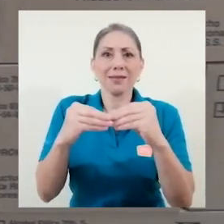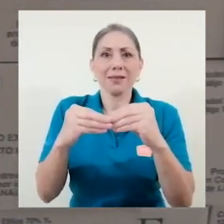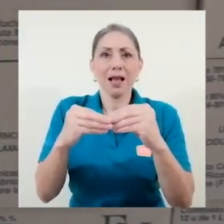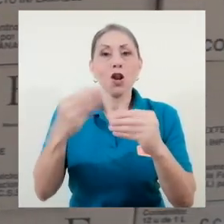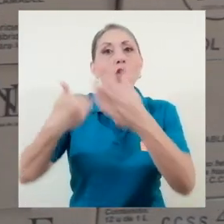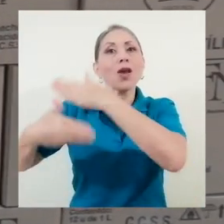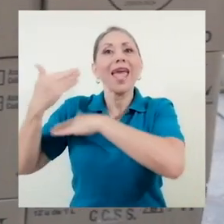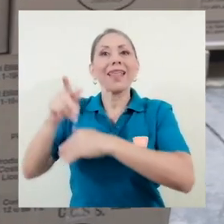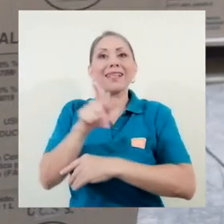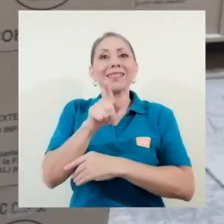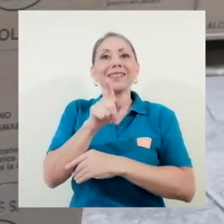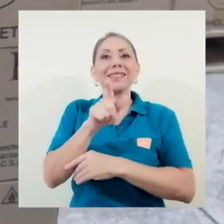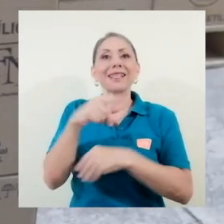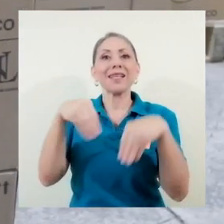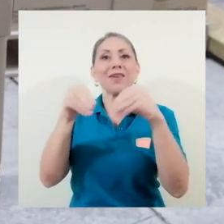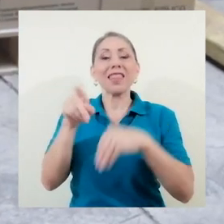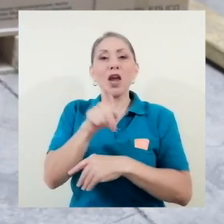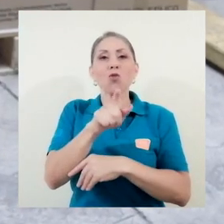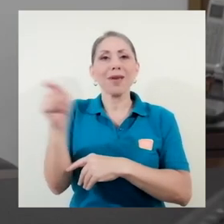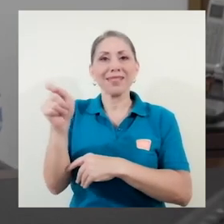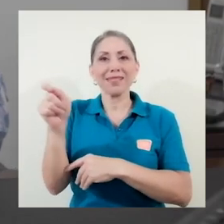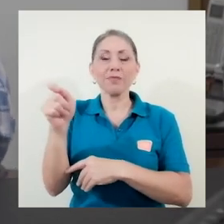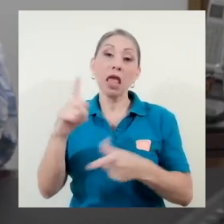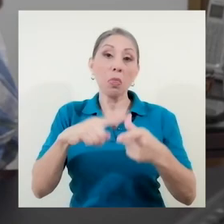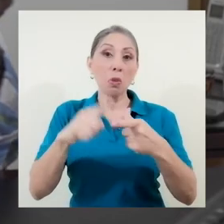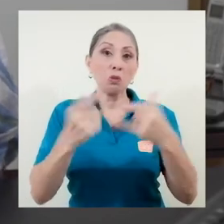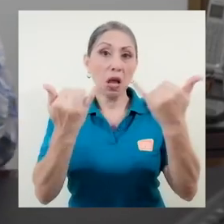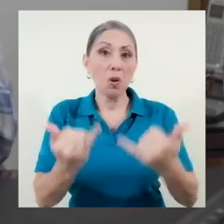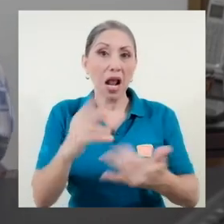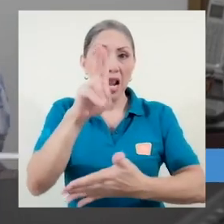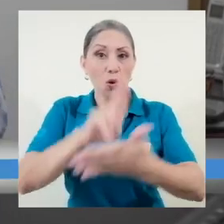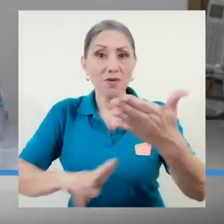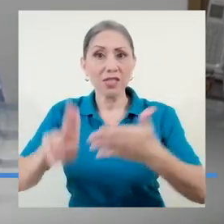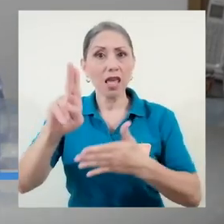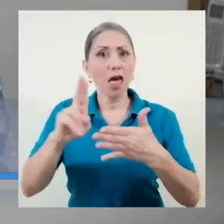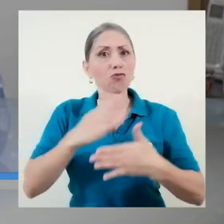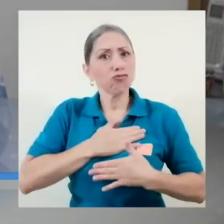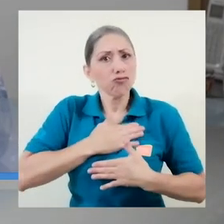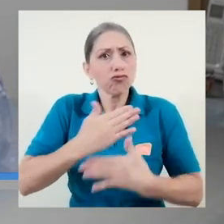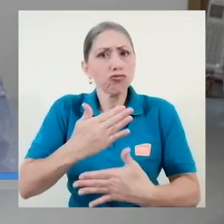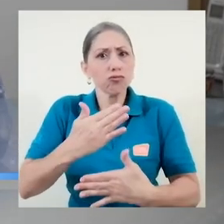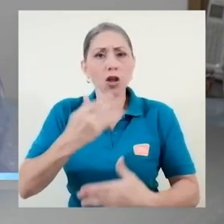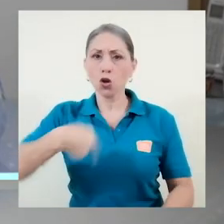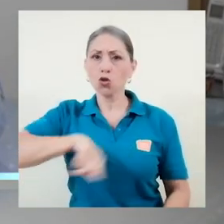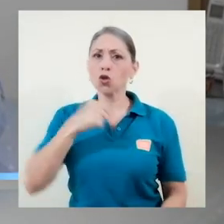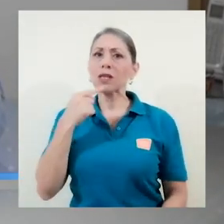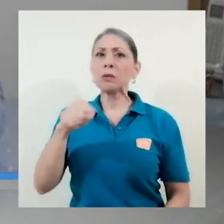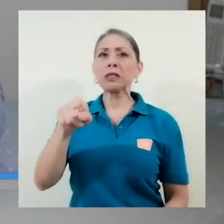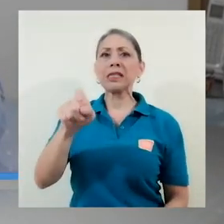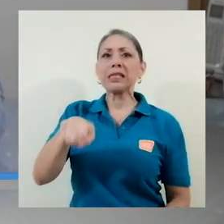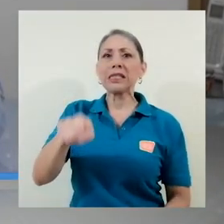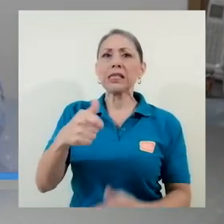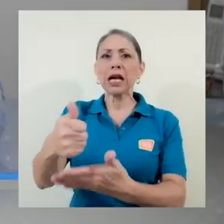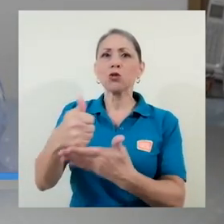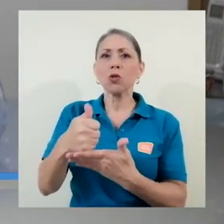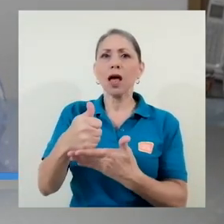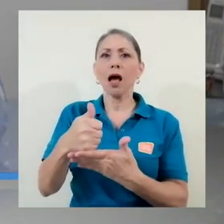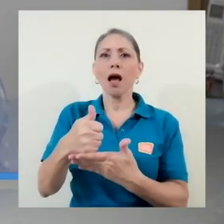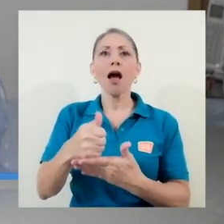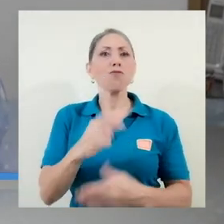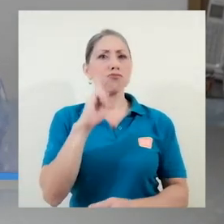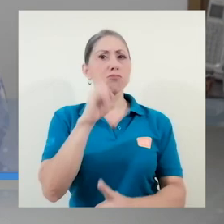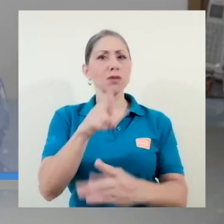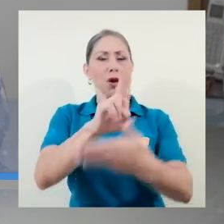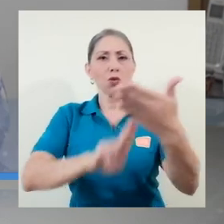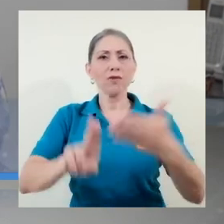vendiendo por mes. La universidad se nos ofreció, nosotros dijimos, necesitamos ayuda y la misma universidad de Costa